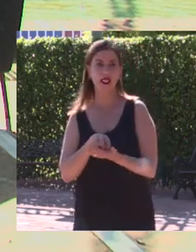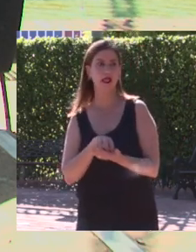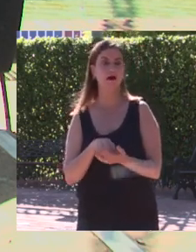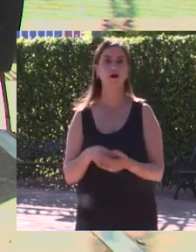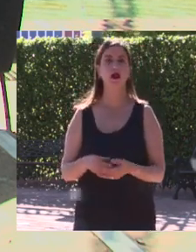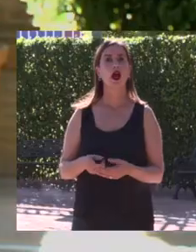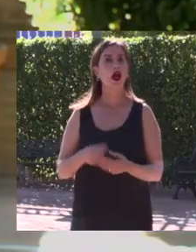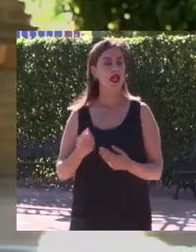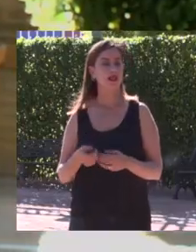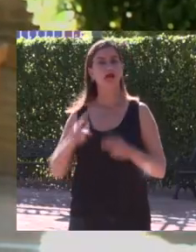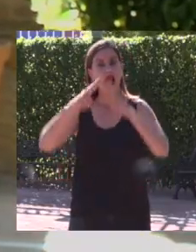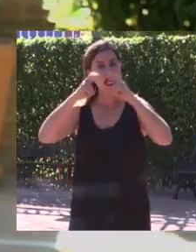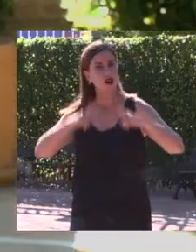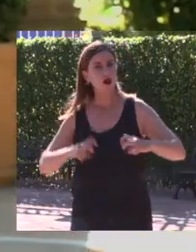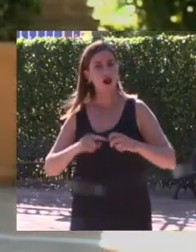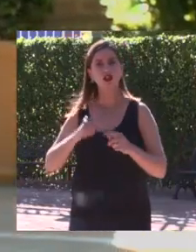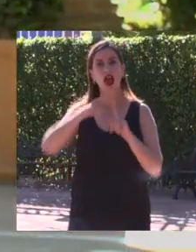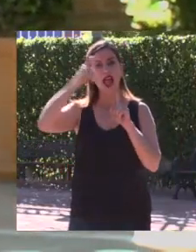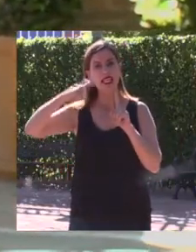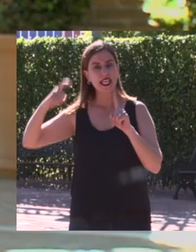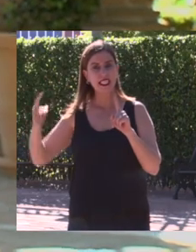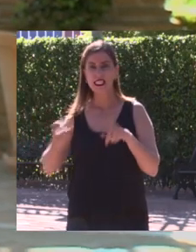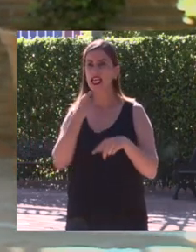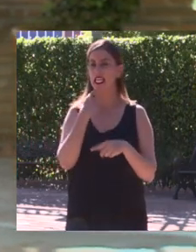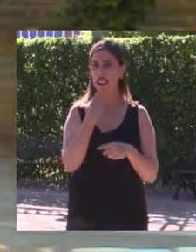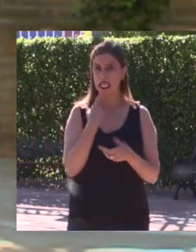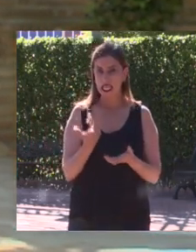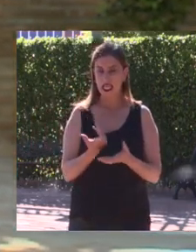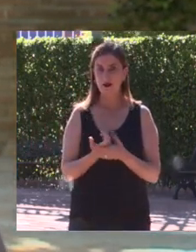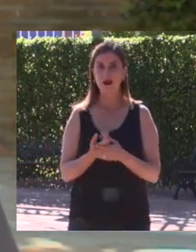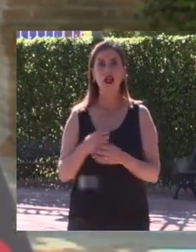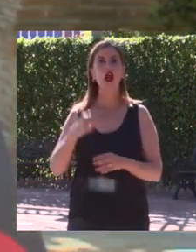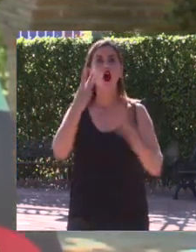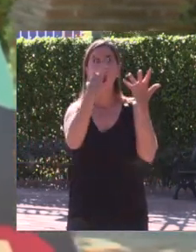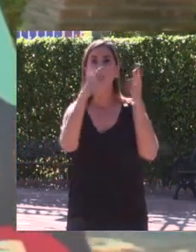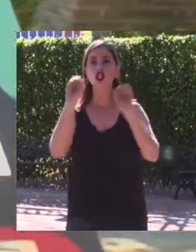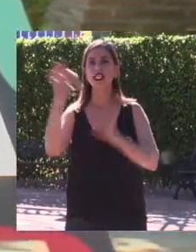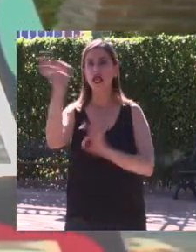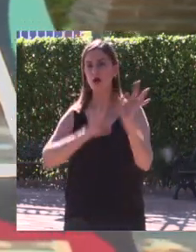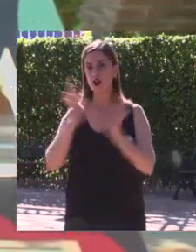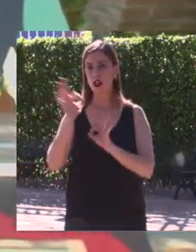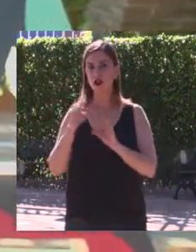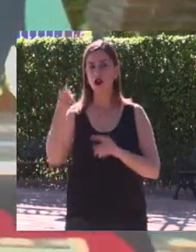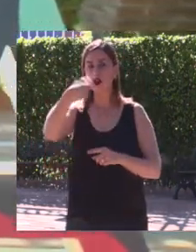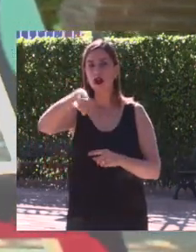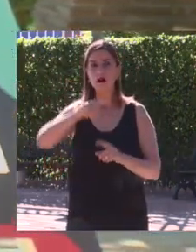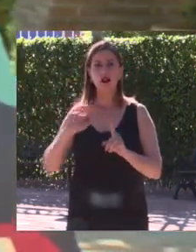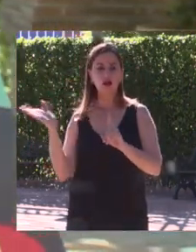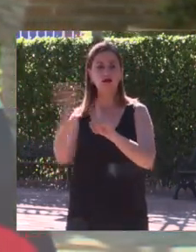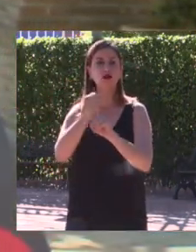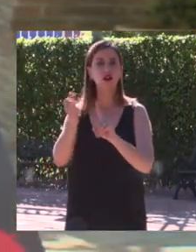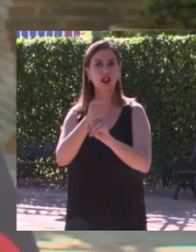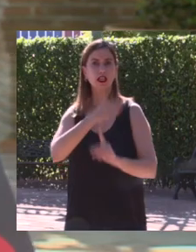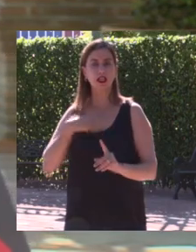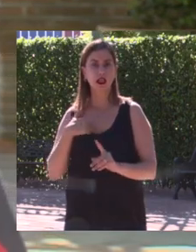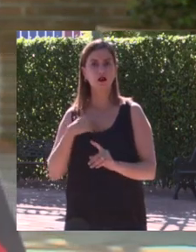hay unos estudios y esto es una estadística que lo que dicen es que el 80% de lo que quieres conseguir